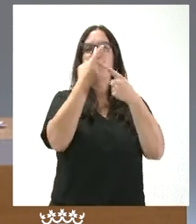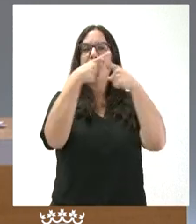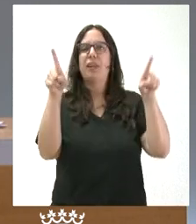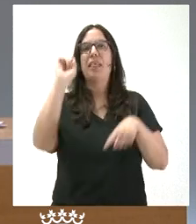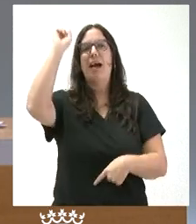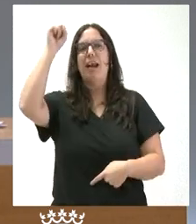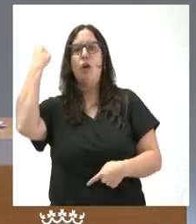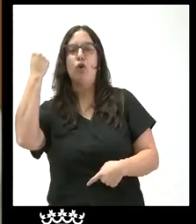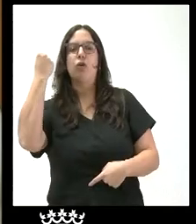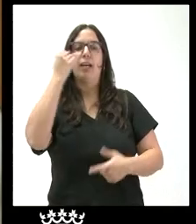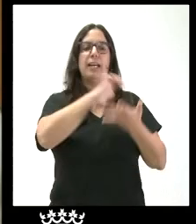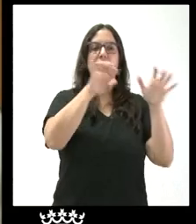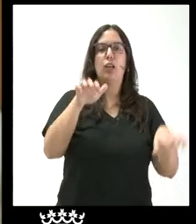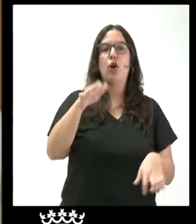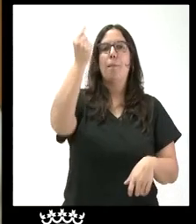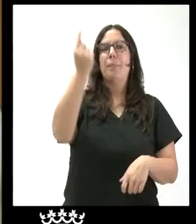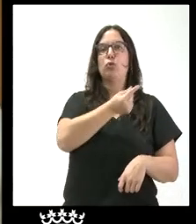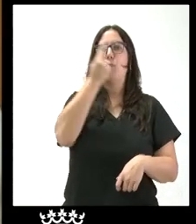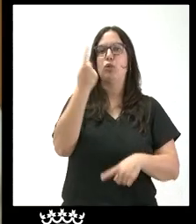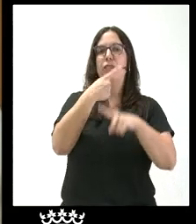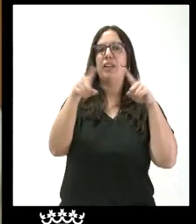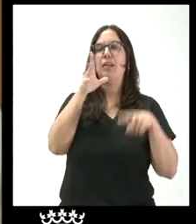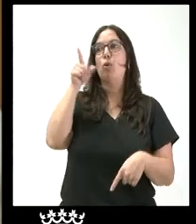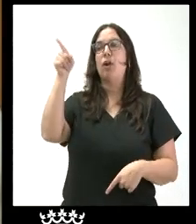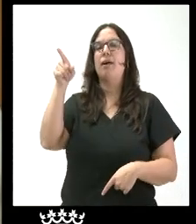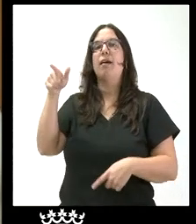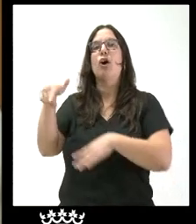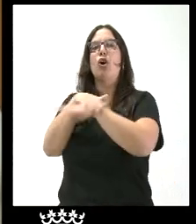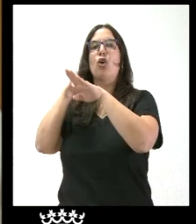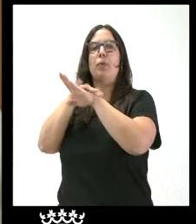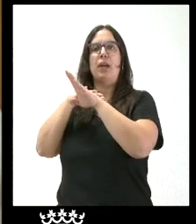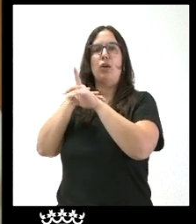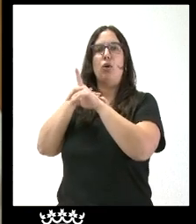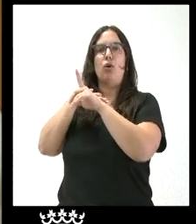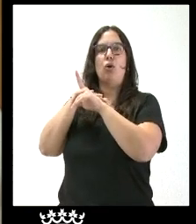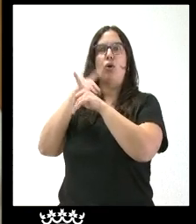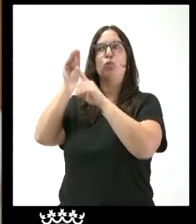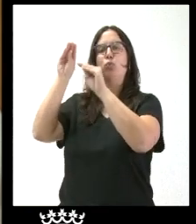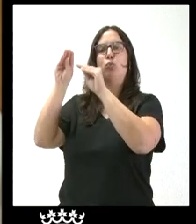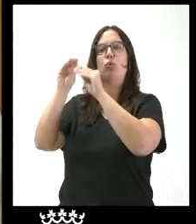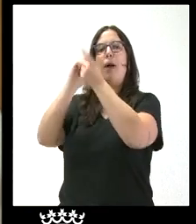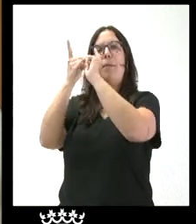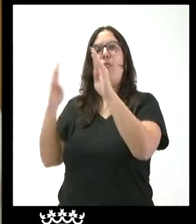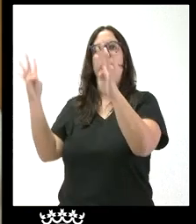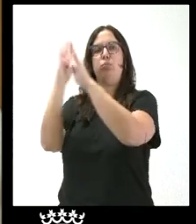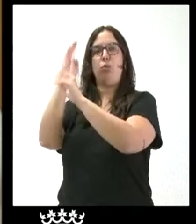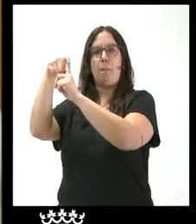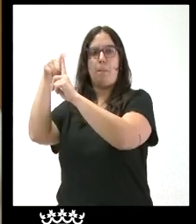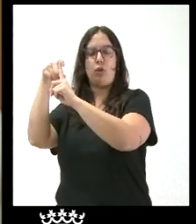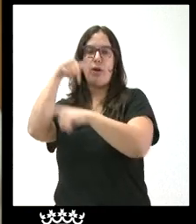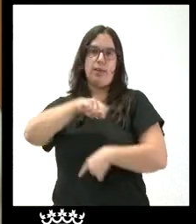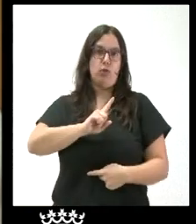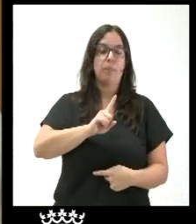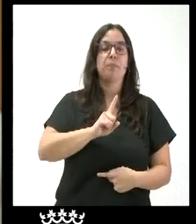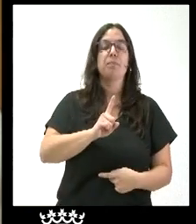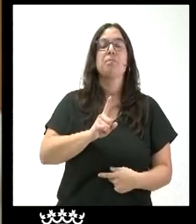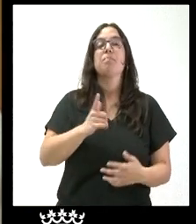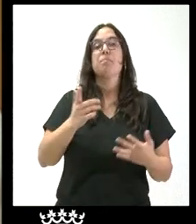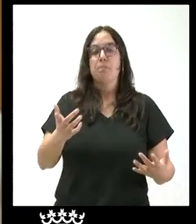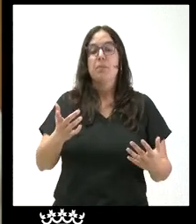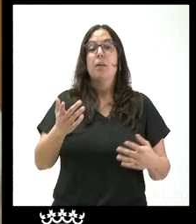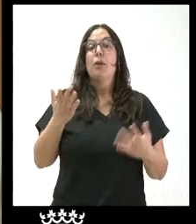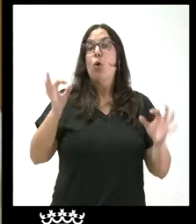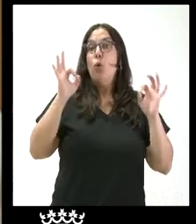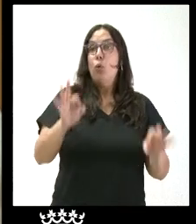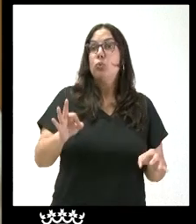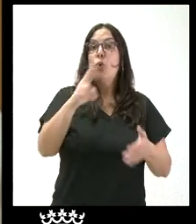León